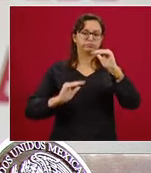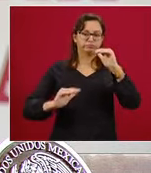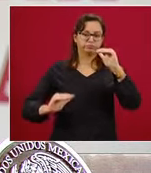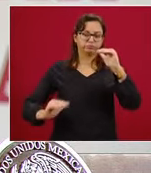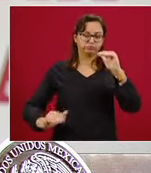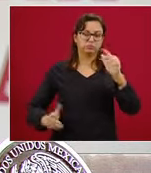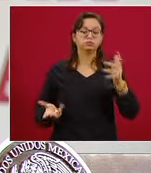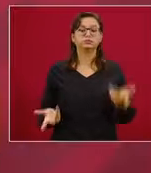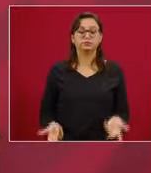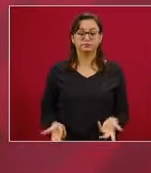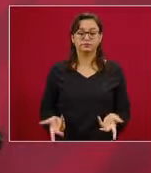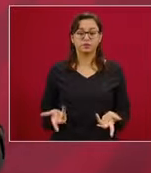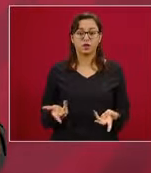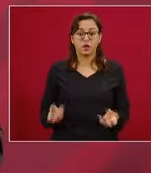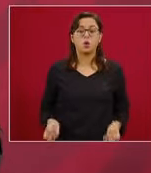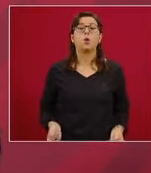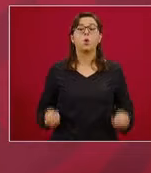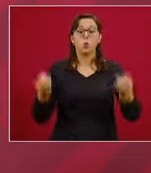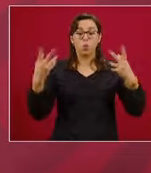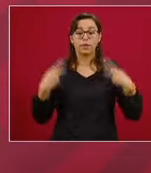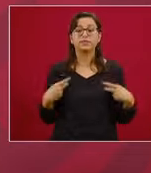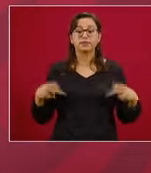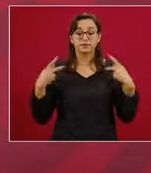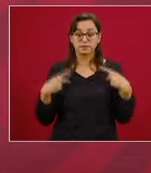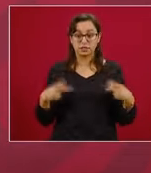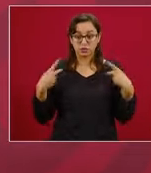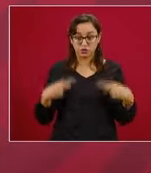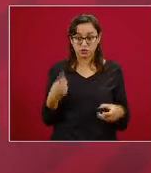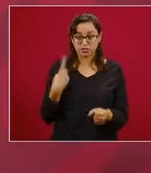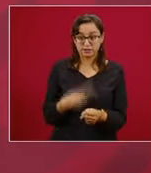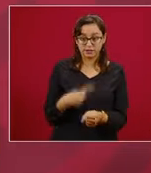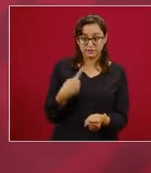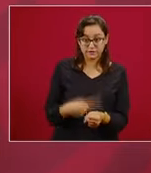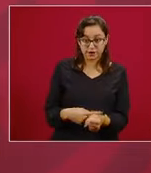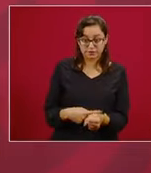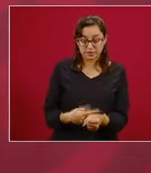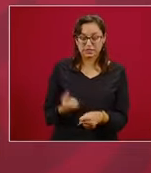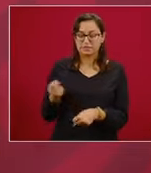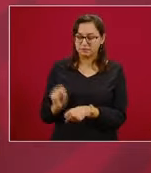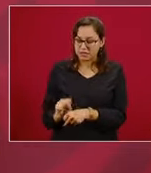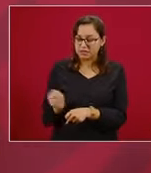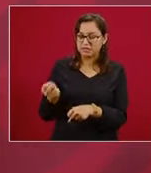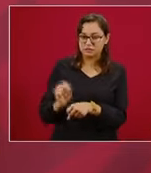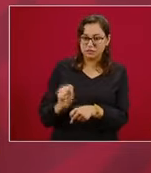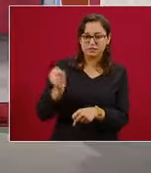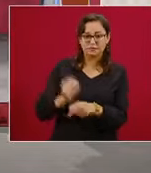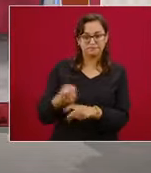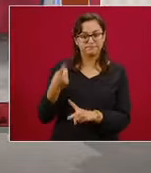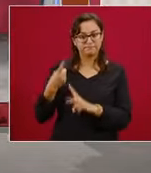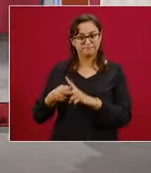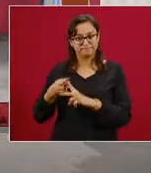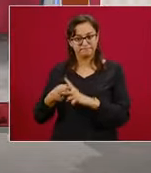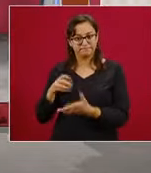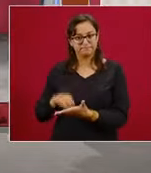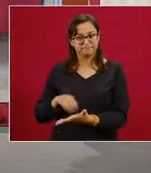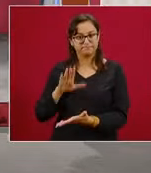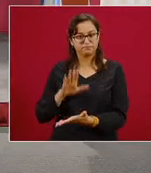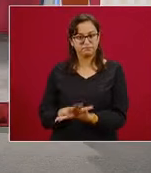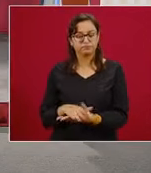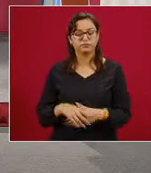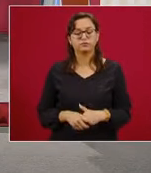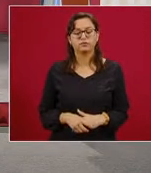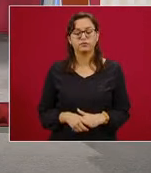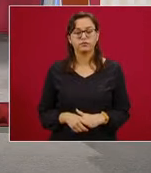estimada por el número de personas que se presentan enfermas cada semana. En la más